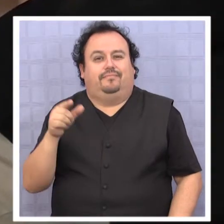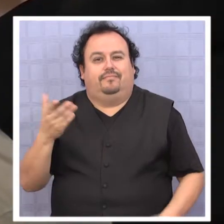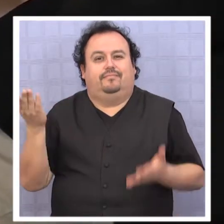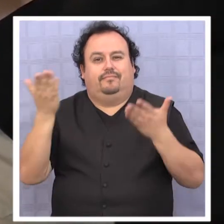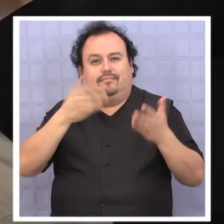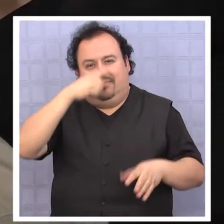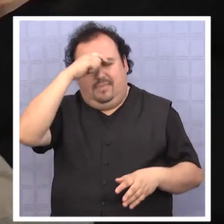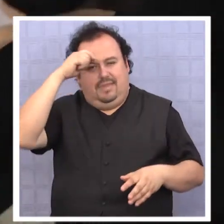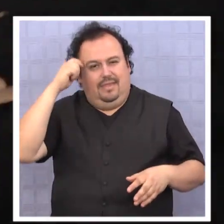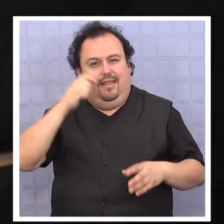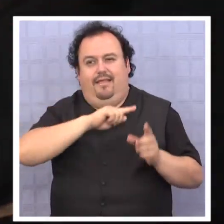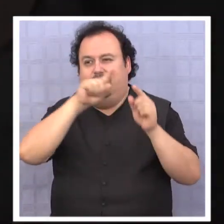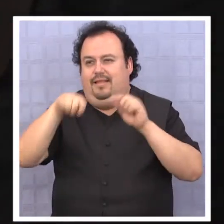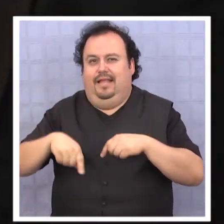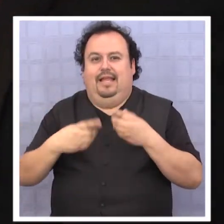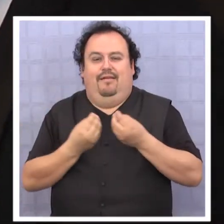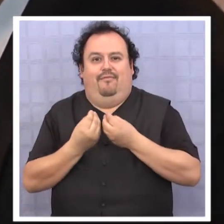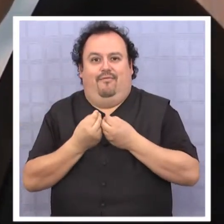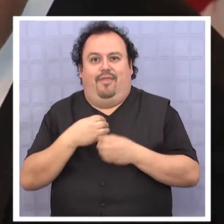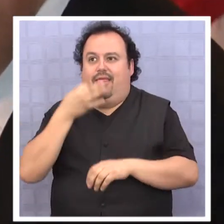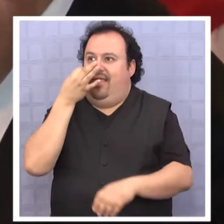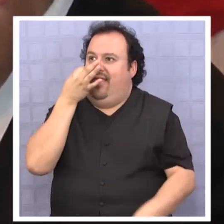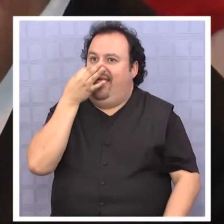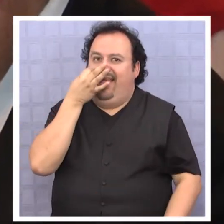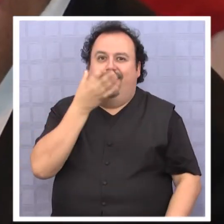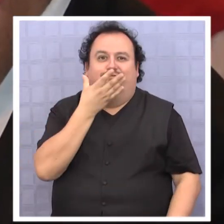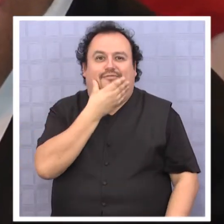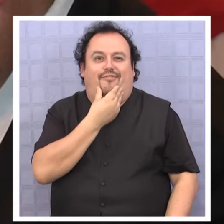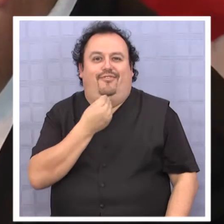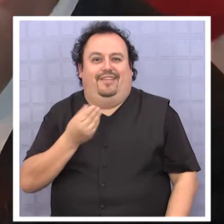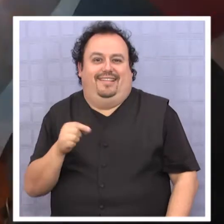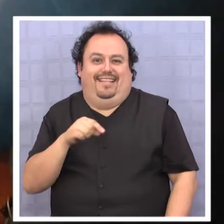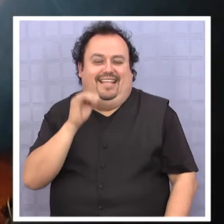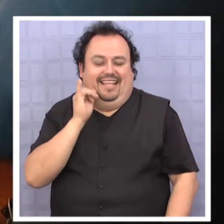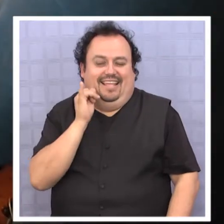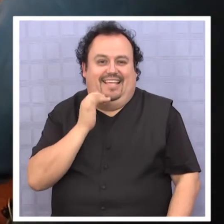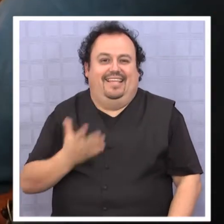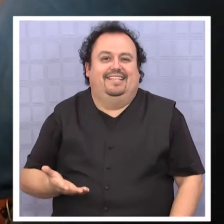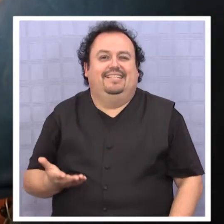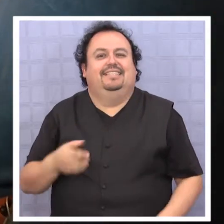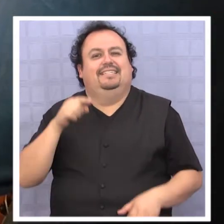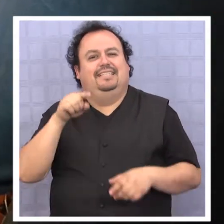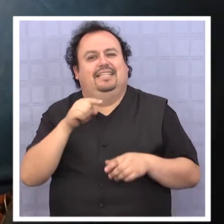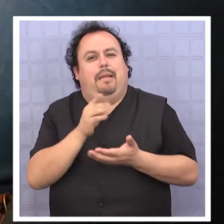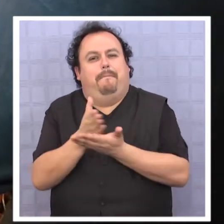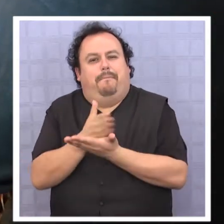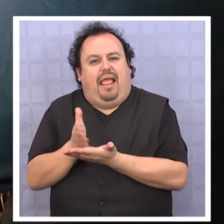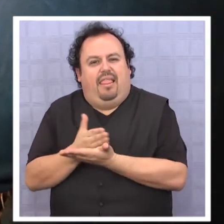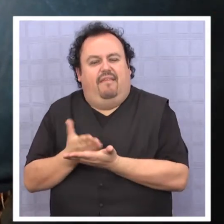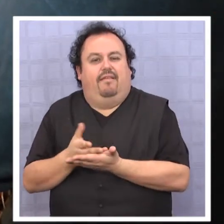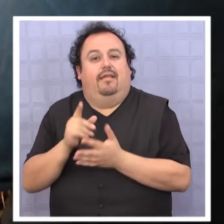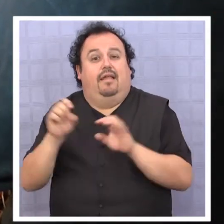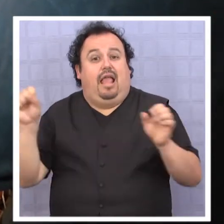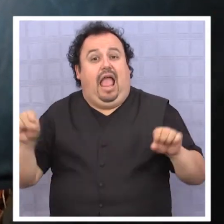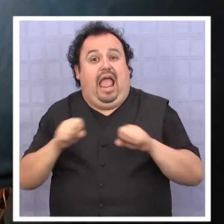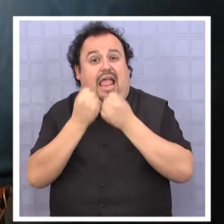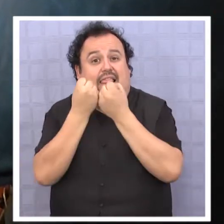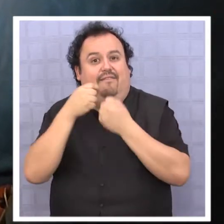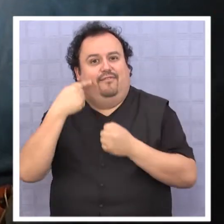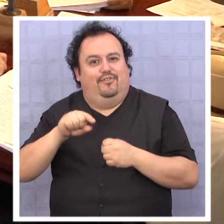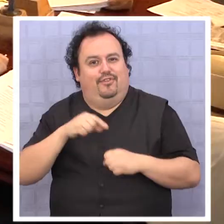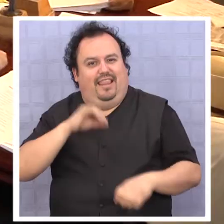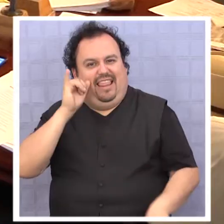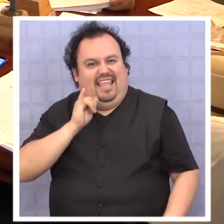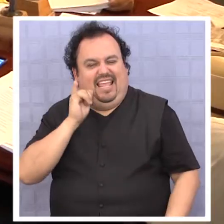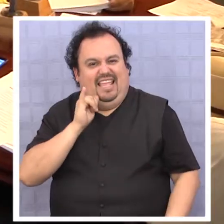vigente para que en el verano efectivamente sirva de atracción para la gente que visita la ciudad y también para los viquiqueños. Junto a la planificación del aniversario de la comuna,